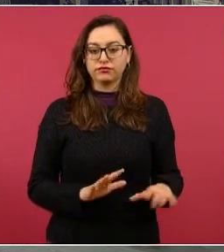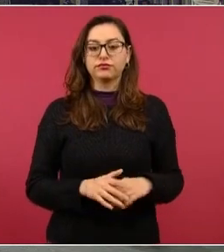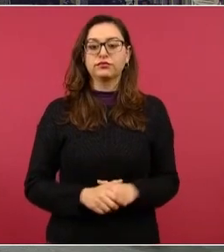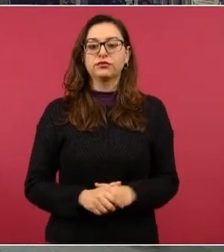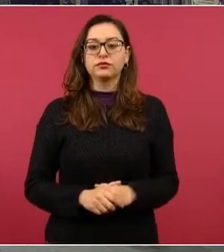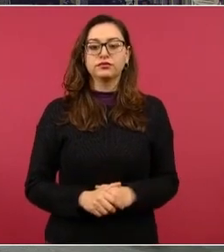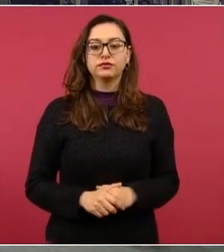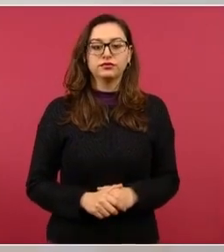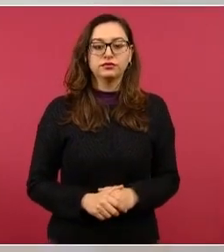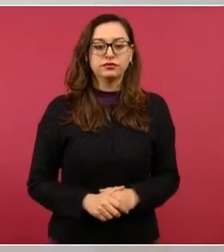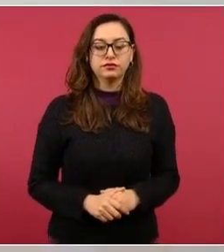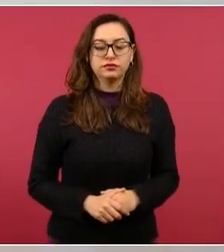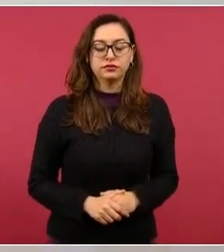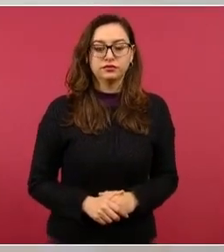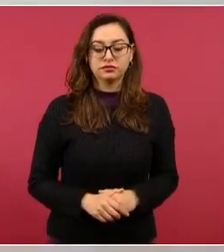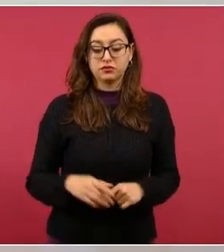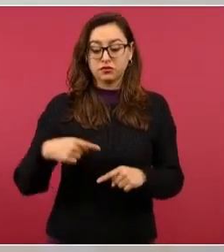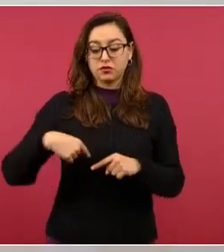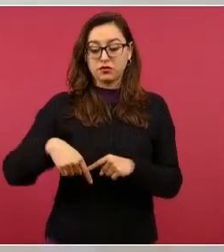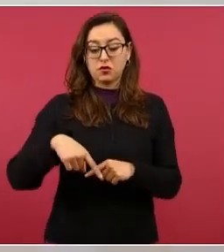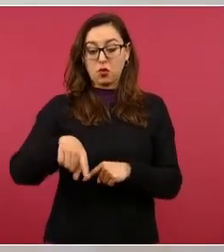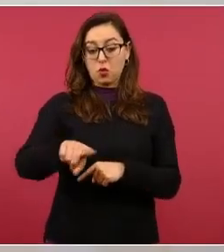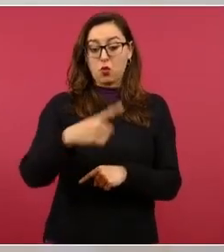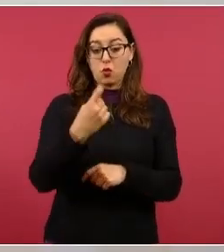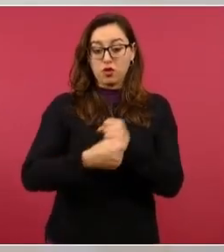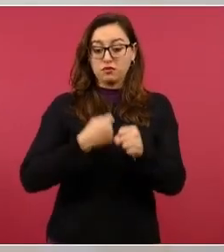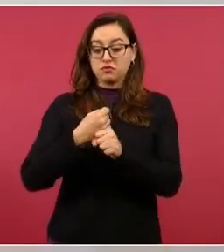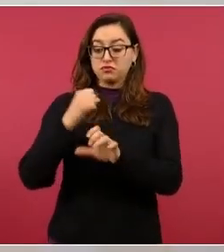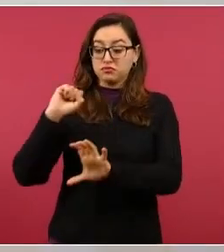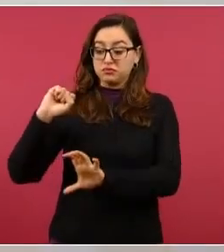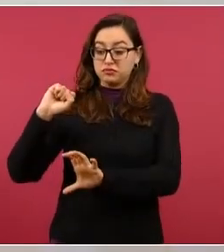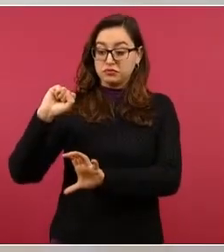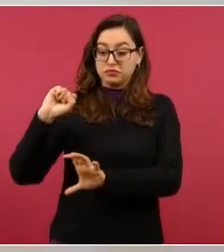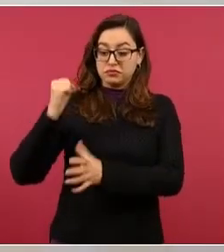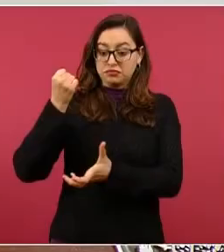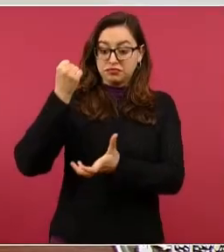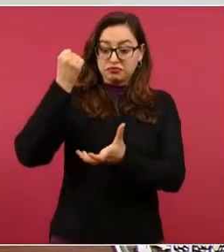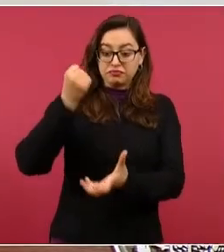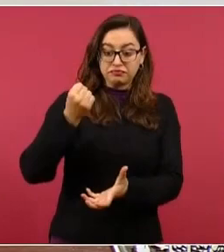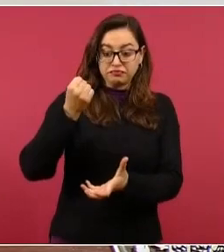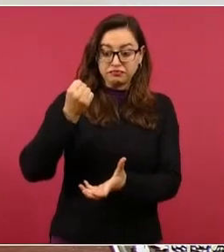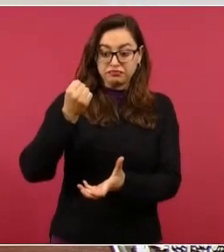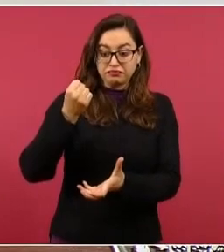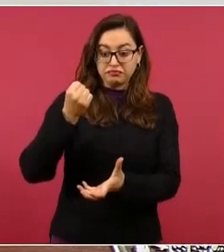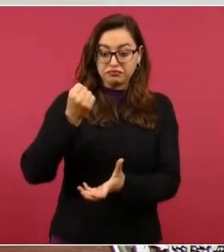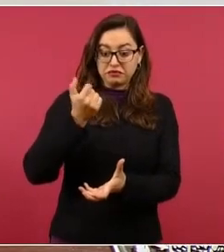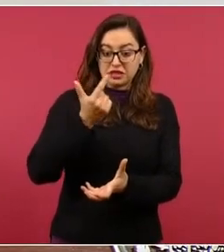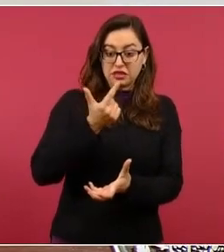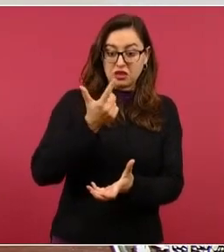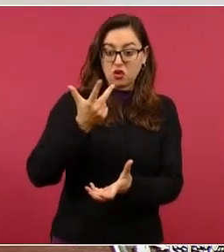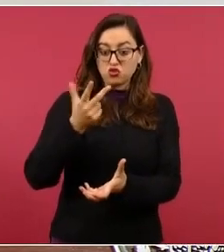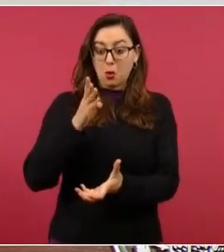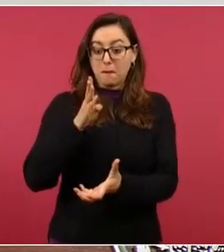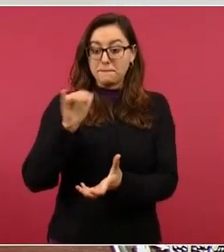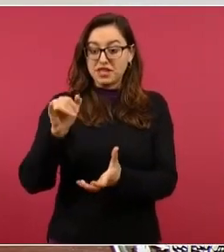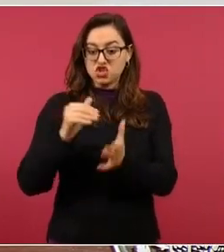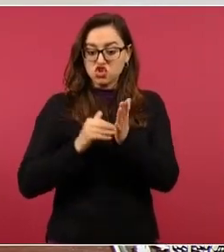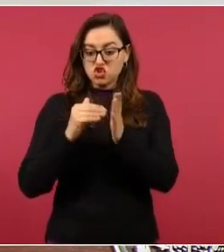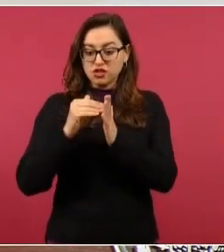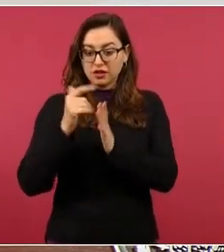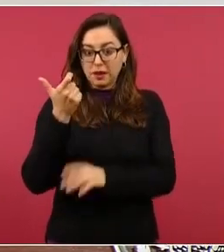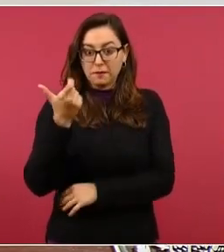es de siete, no, ocho ya billones de pesos. Entonces,